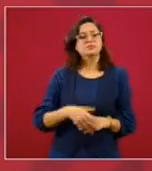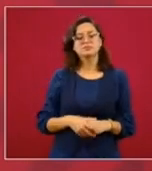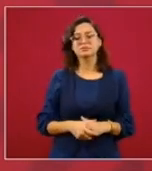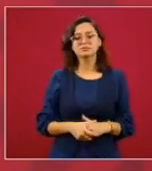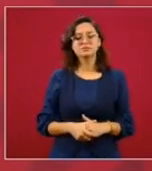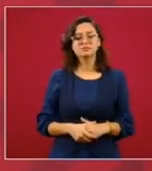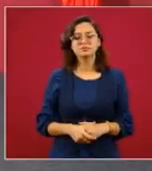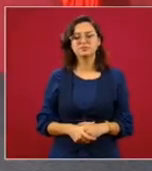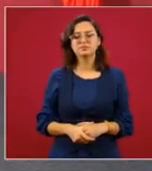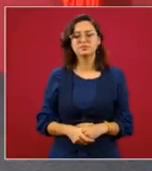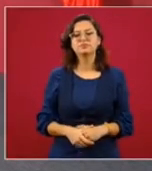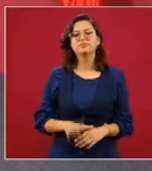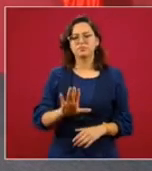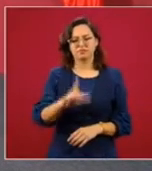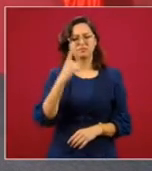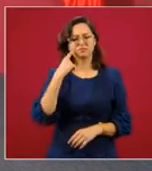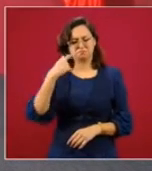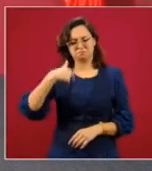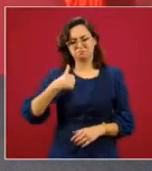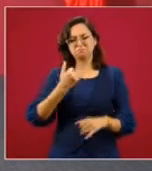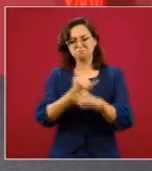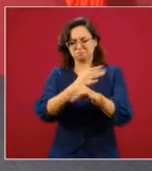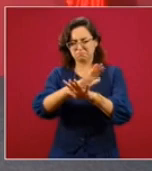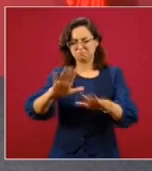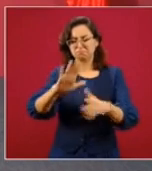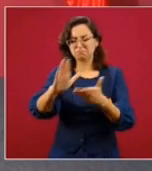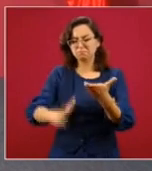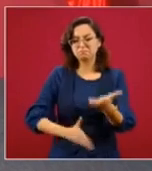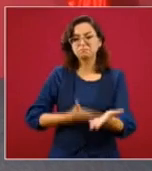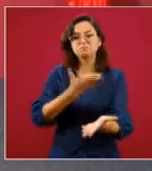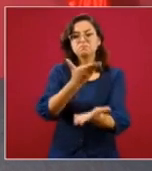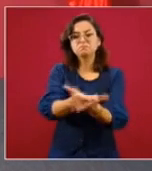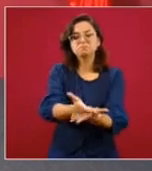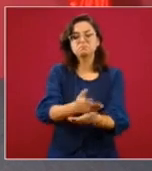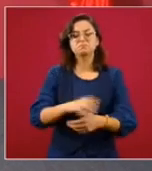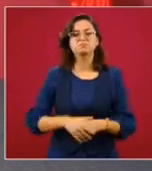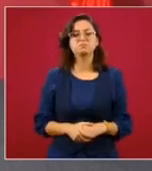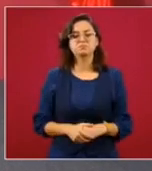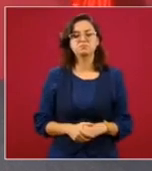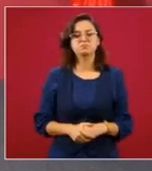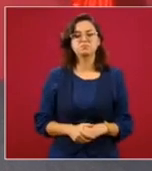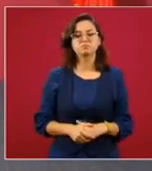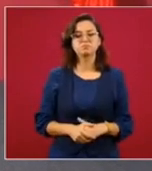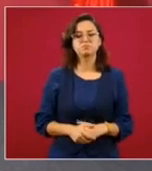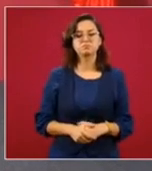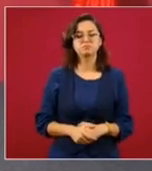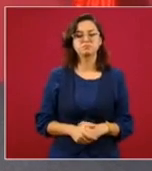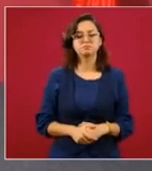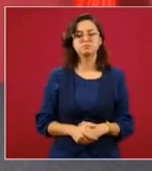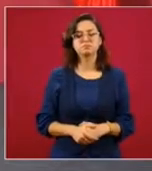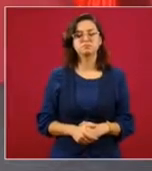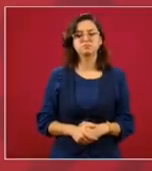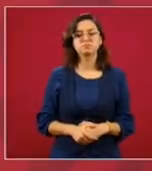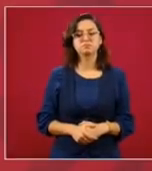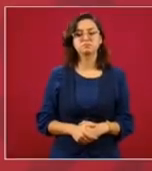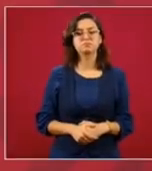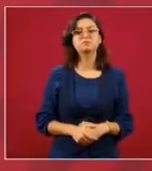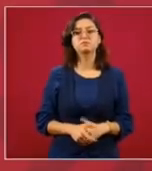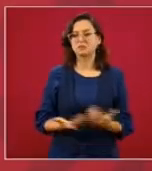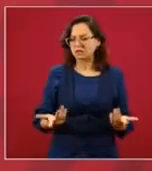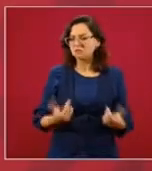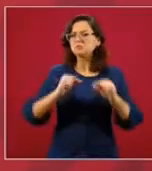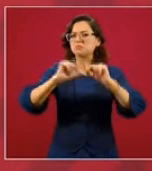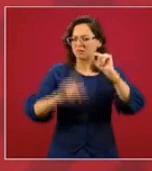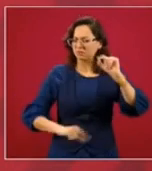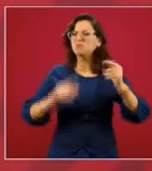Te voy a dar otro dato, que no quiere decir que no exista la